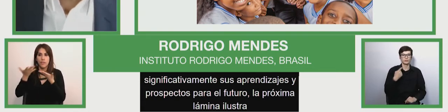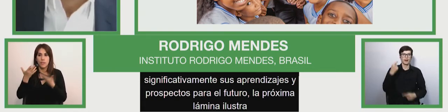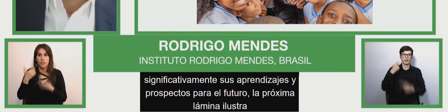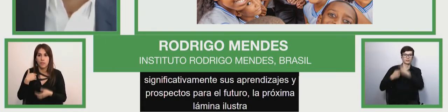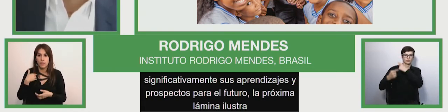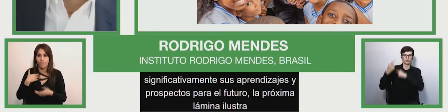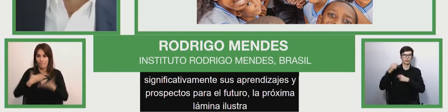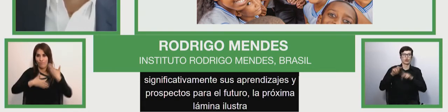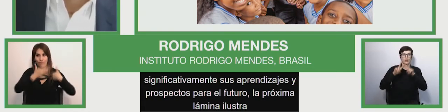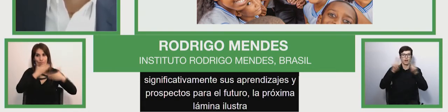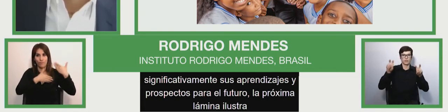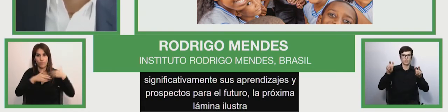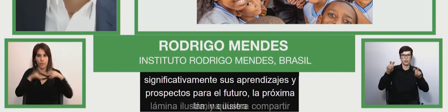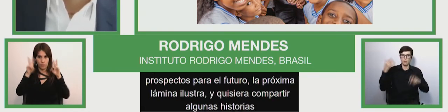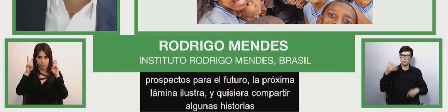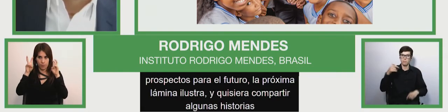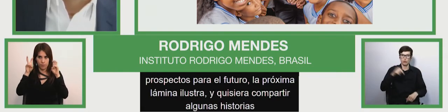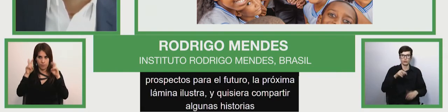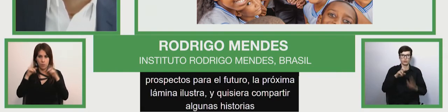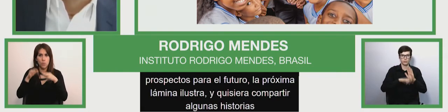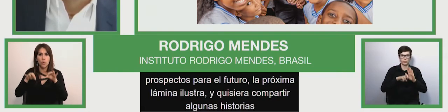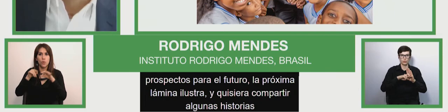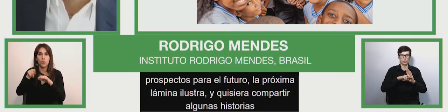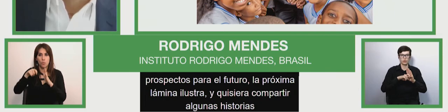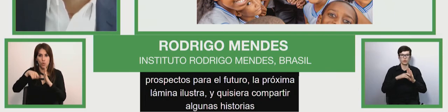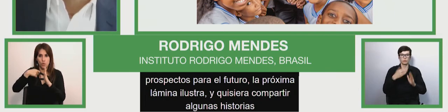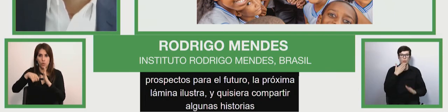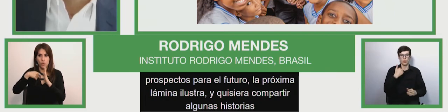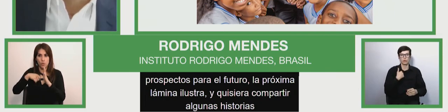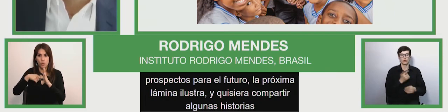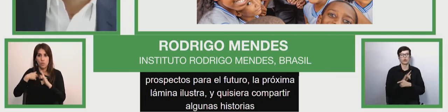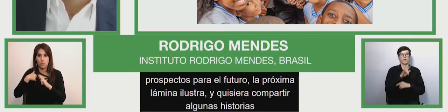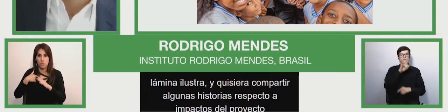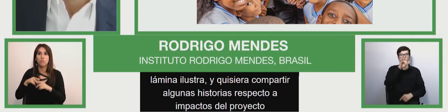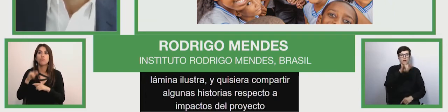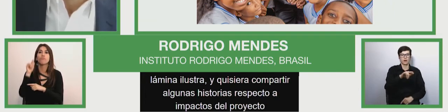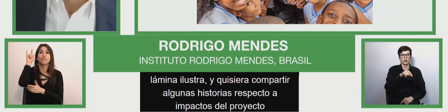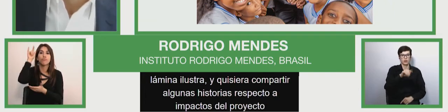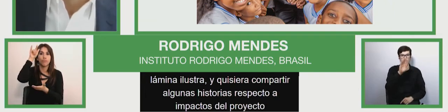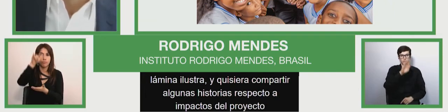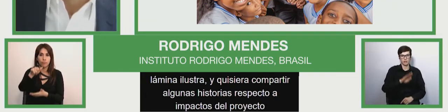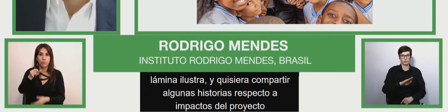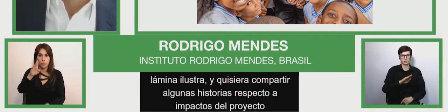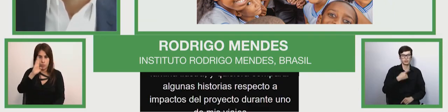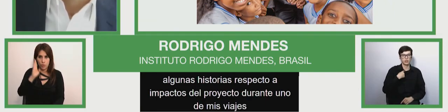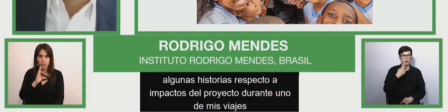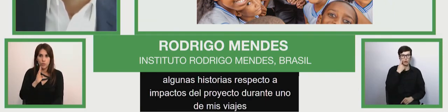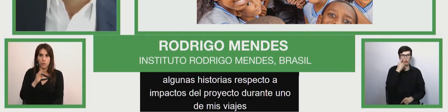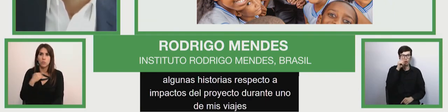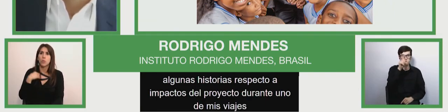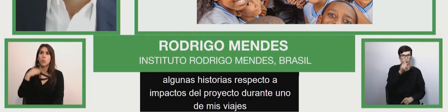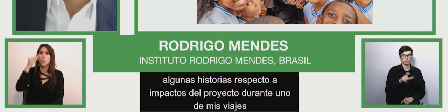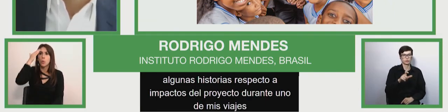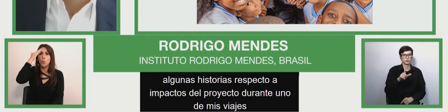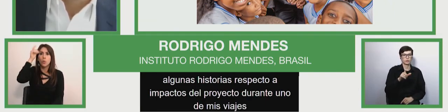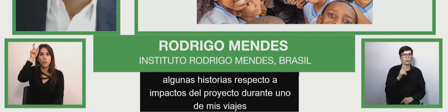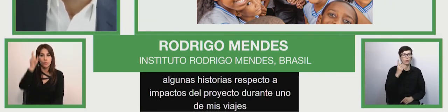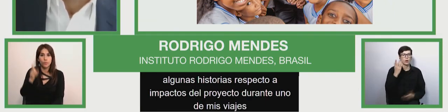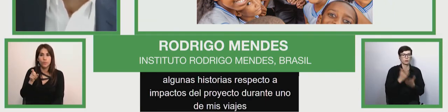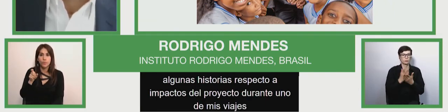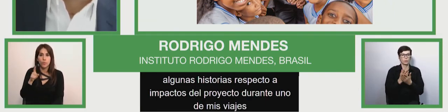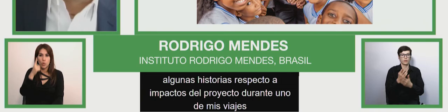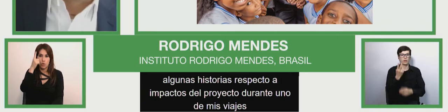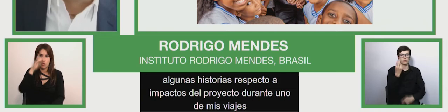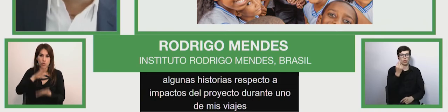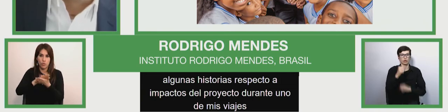impacto del proyecto durante uno de mis viajes en torno a Brasil conocía María un estudiante de 12